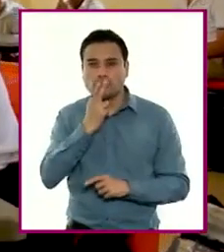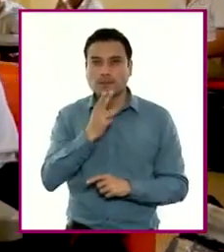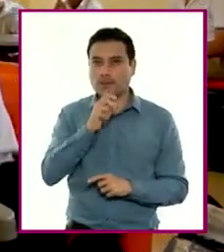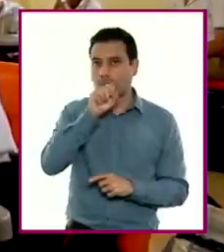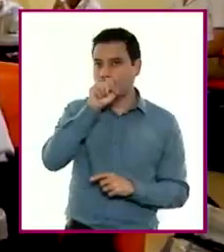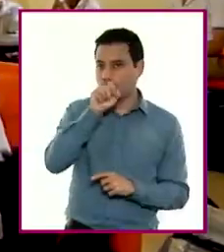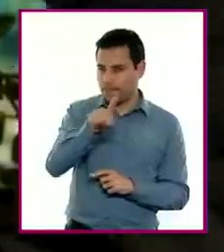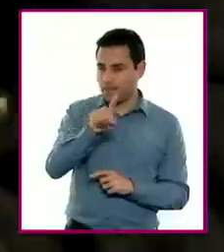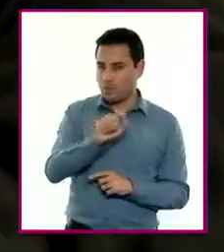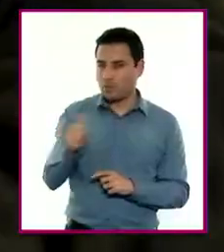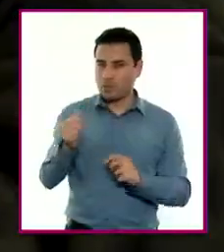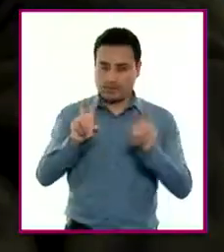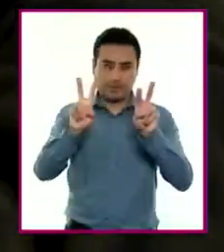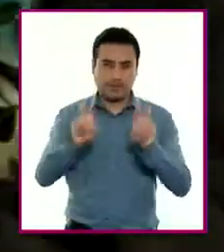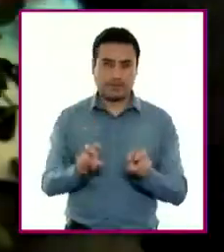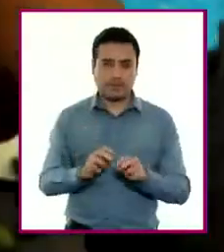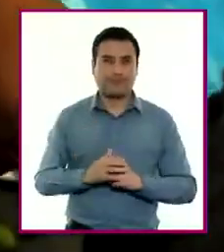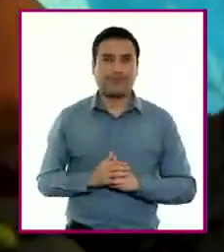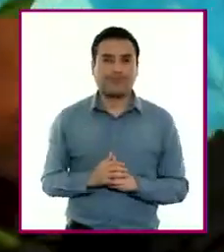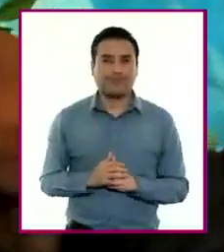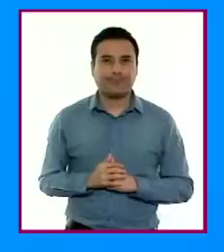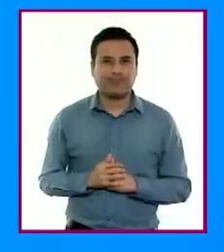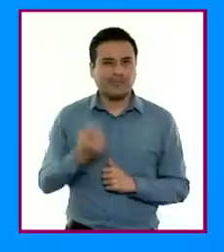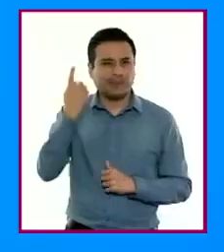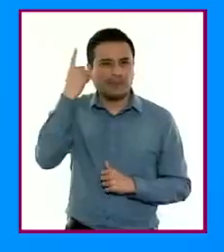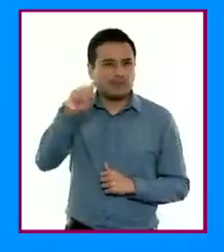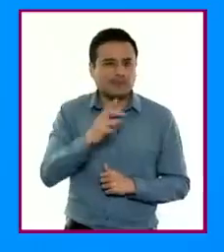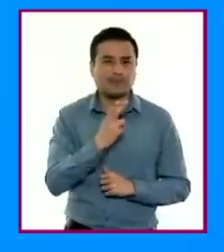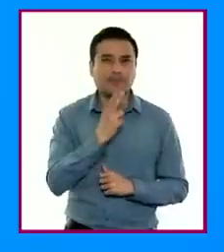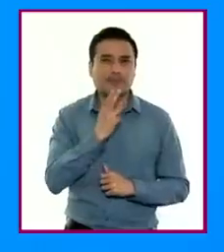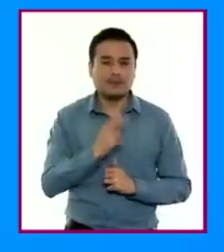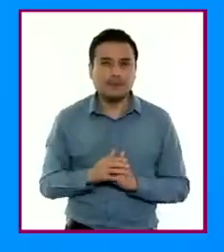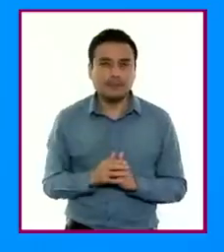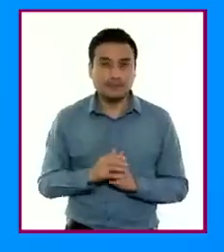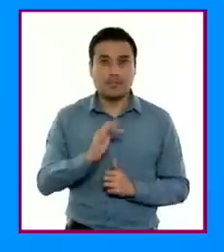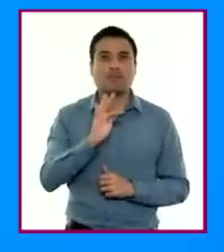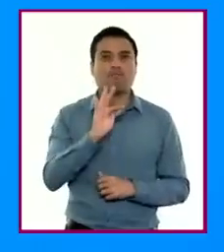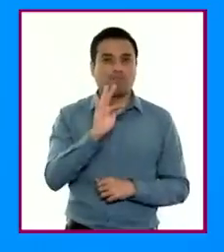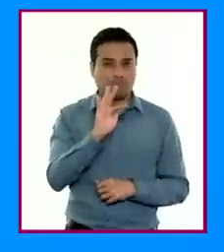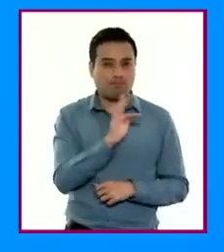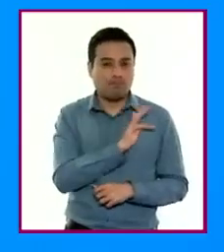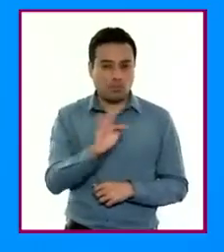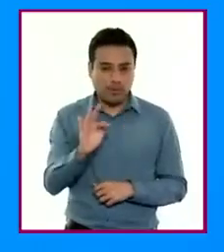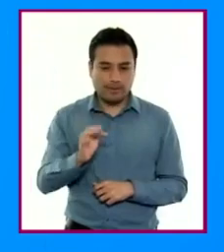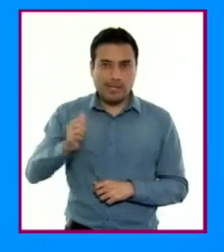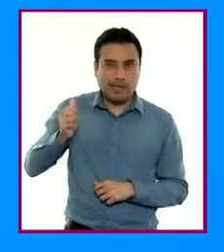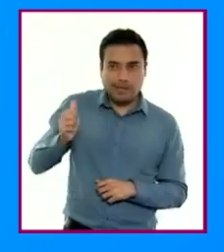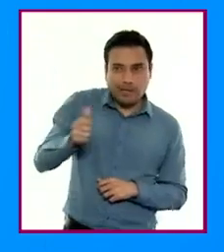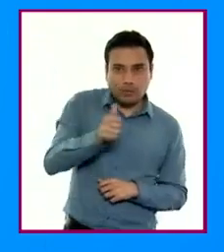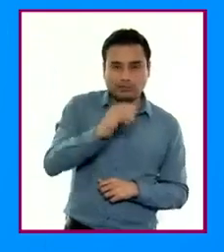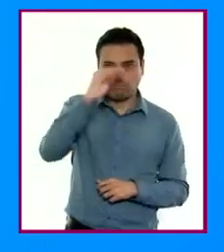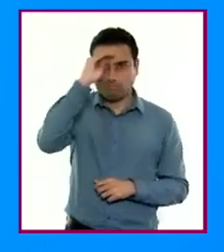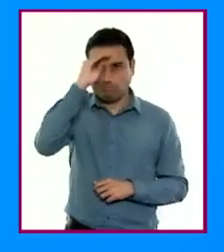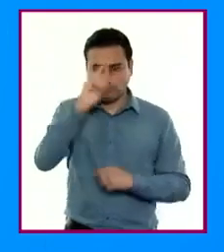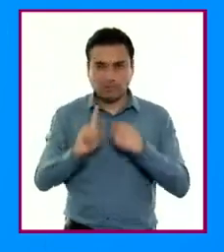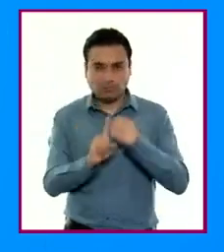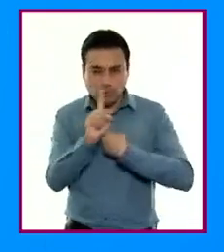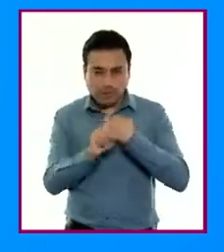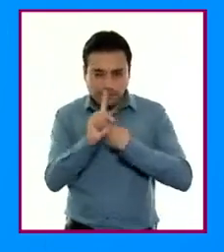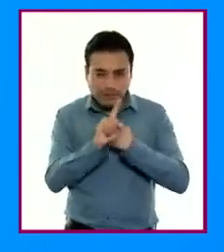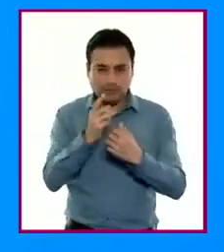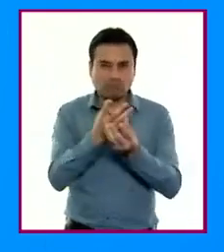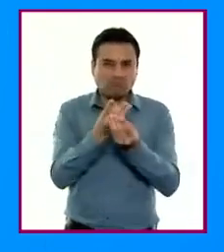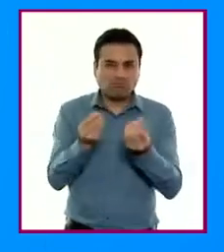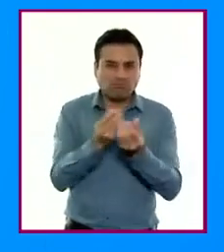diversidad de saberes, entre otros. Esta mirada favorece la construcción de explicaciones y la búsqueda